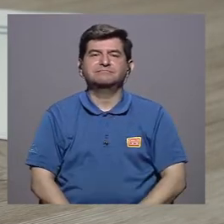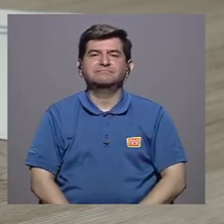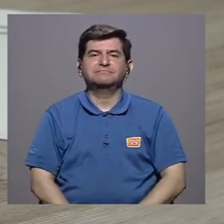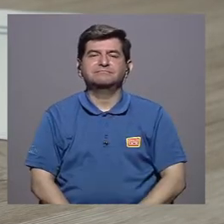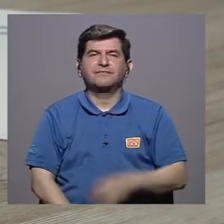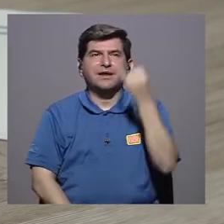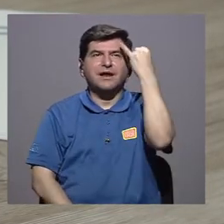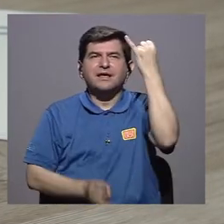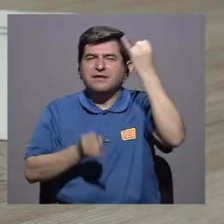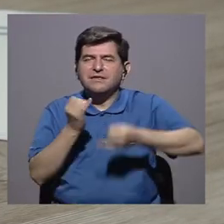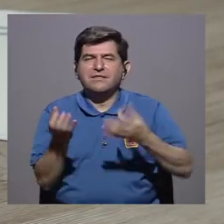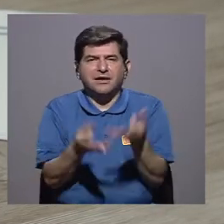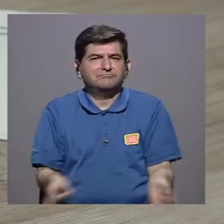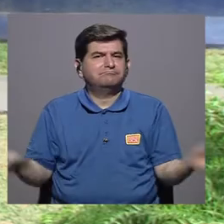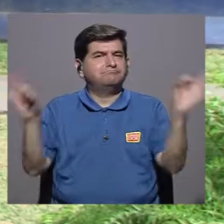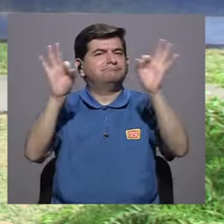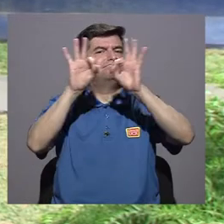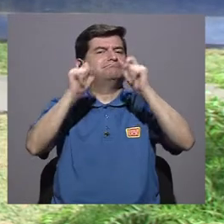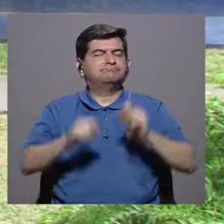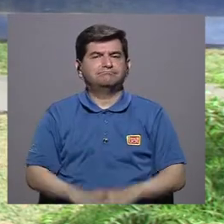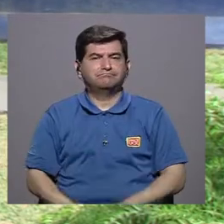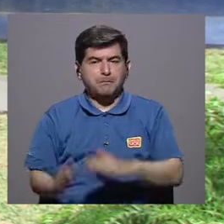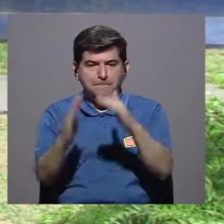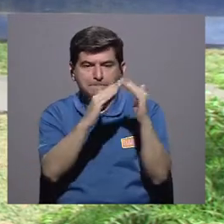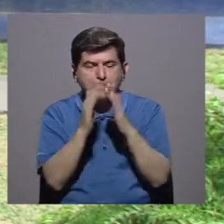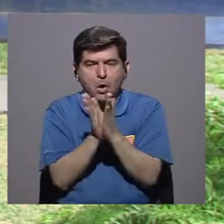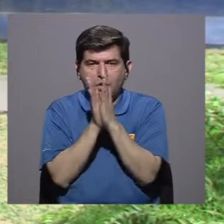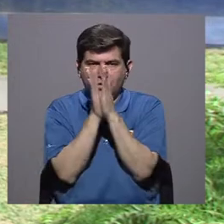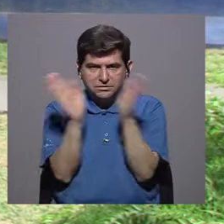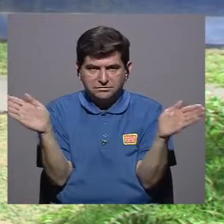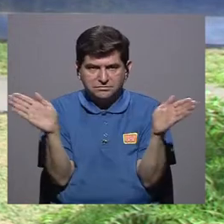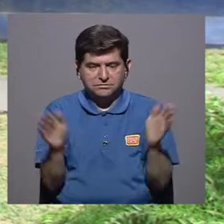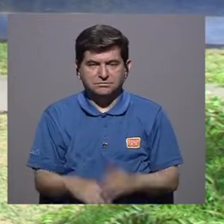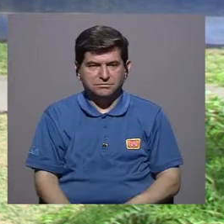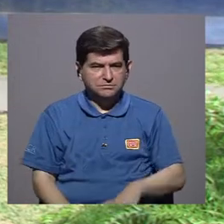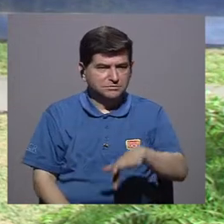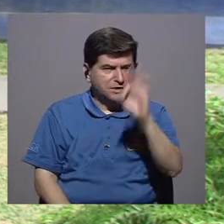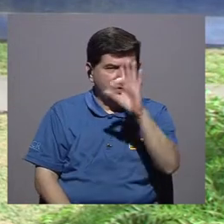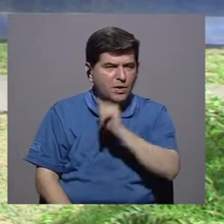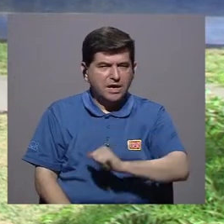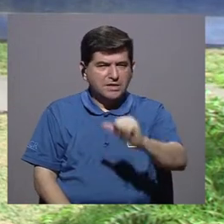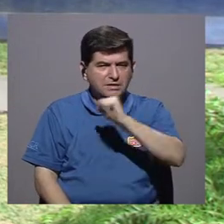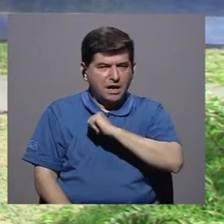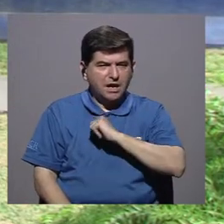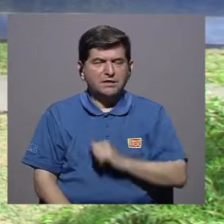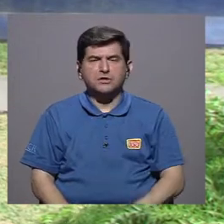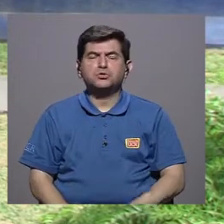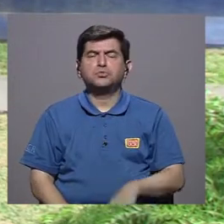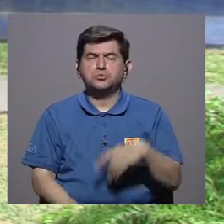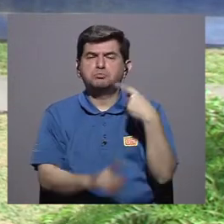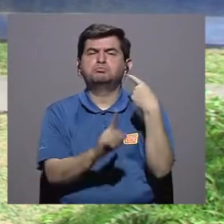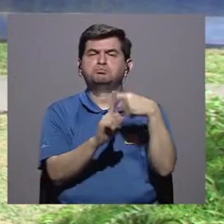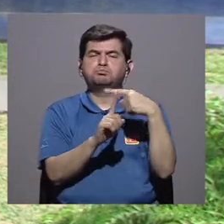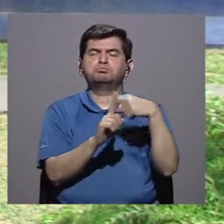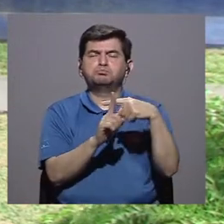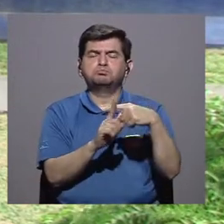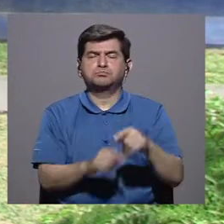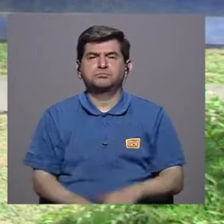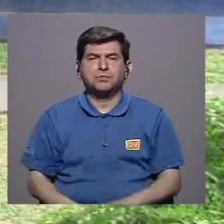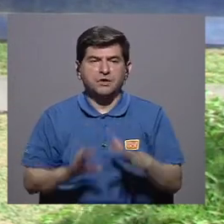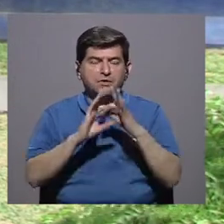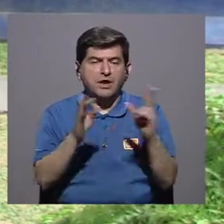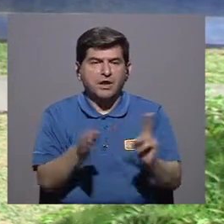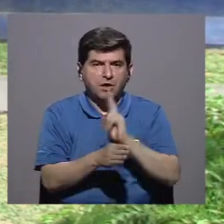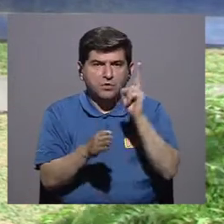conclusiones más importantes es que en la población en general se encuentra una actitud en promedio positiva con respecto al